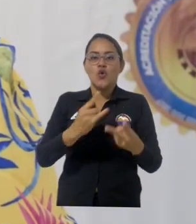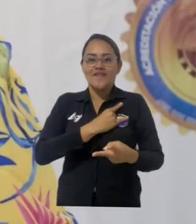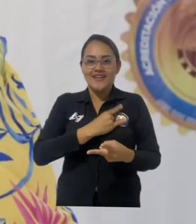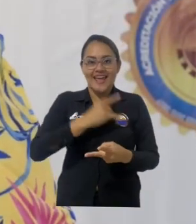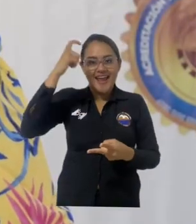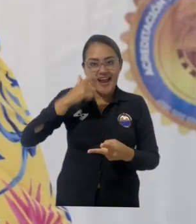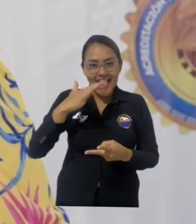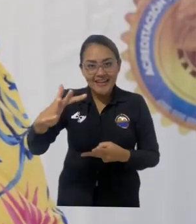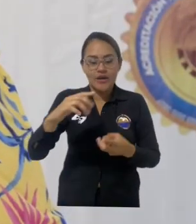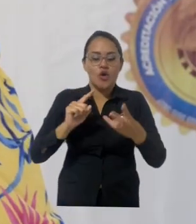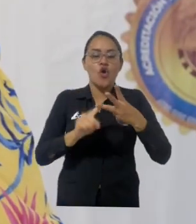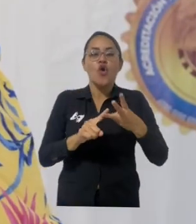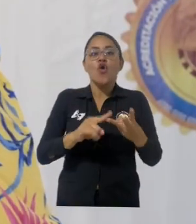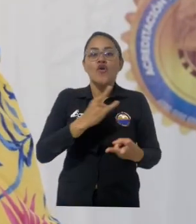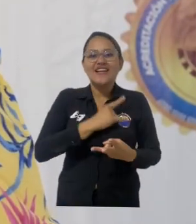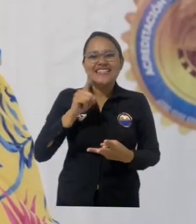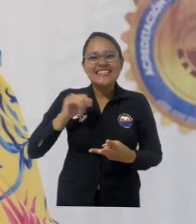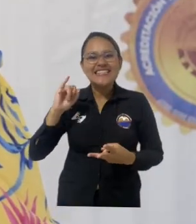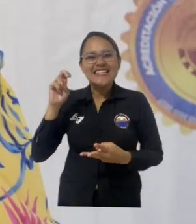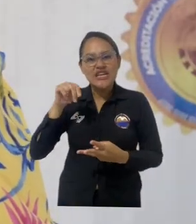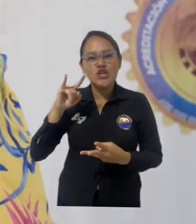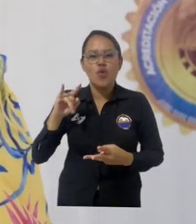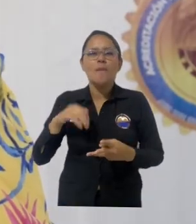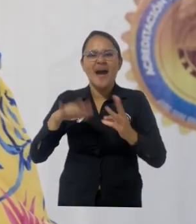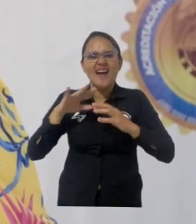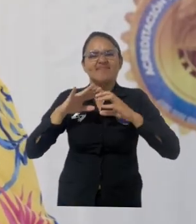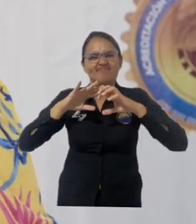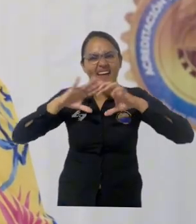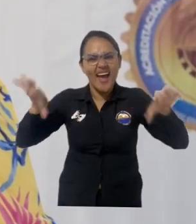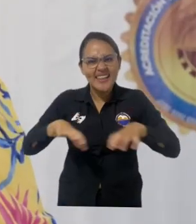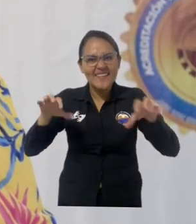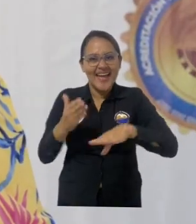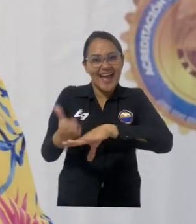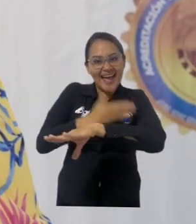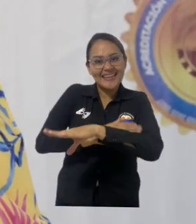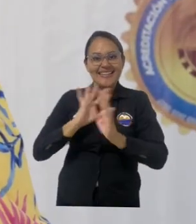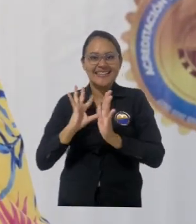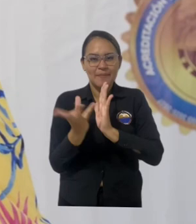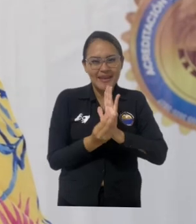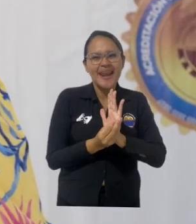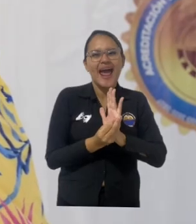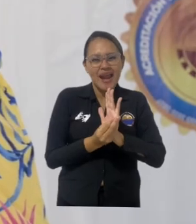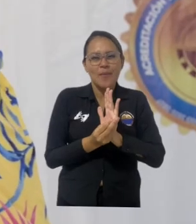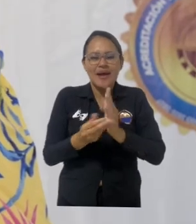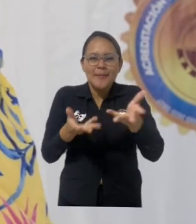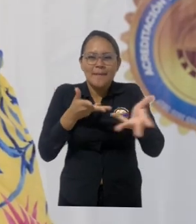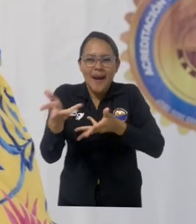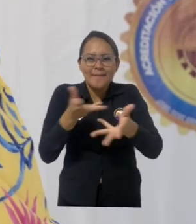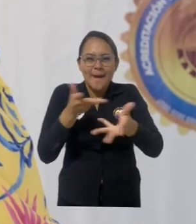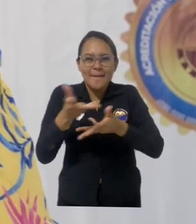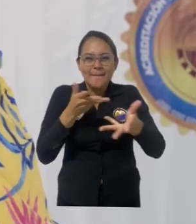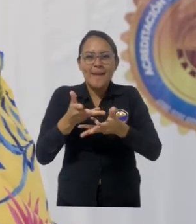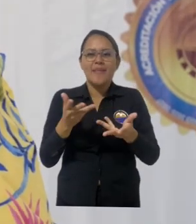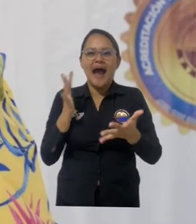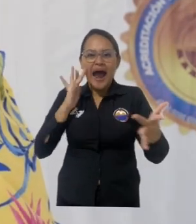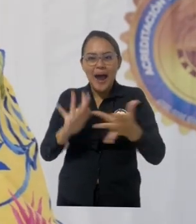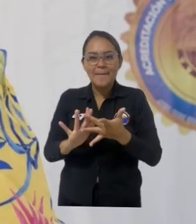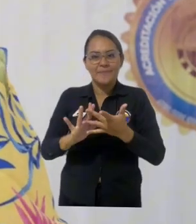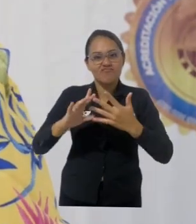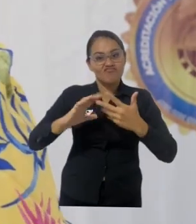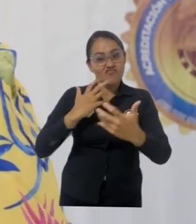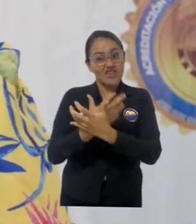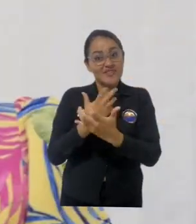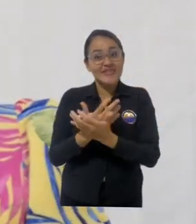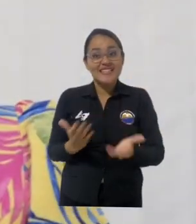unimos con los diferentes nodos de la región Caribe, participó la Universidad del Norte, la Universidad de Cartagena, la